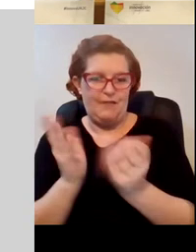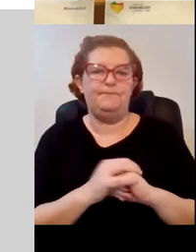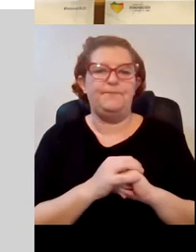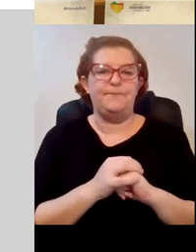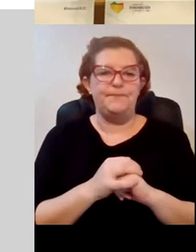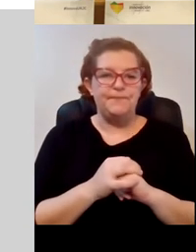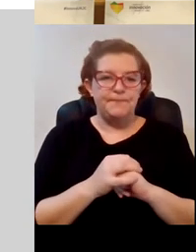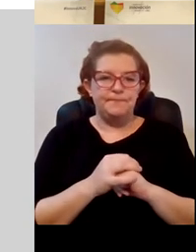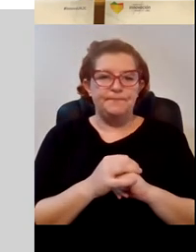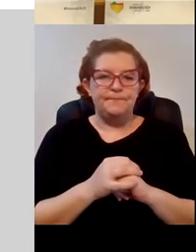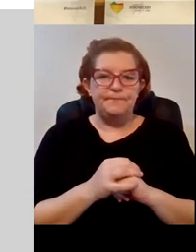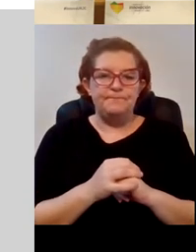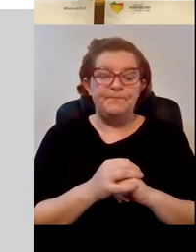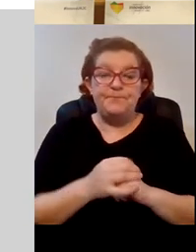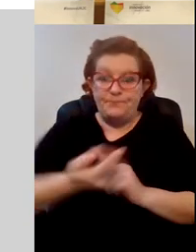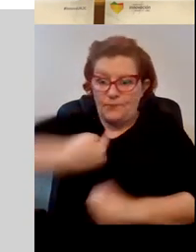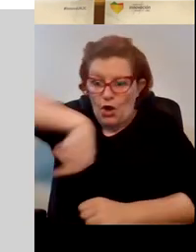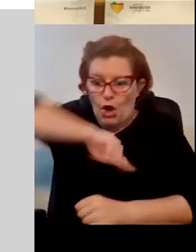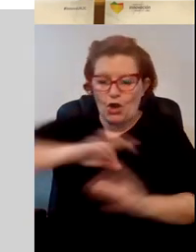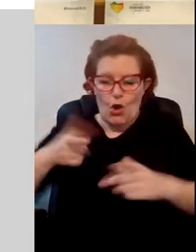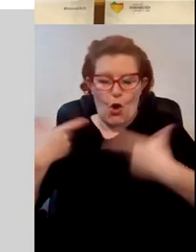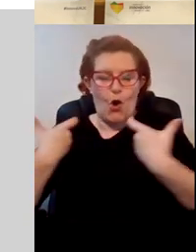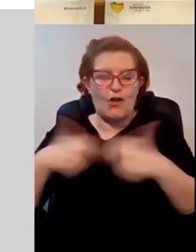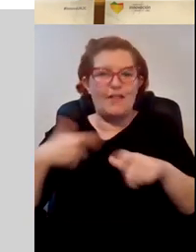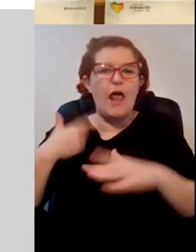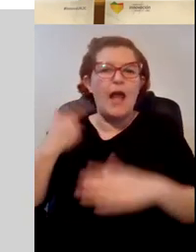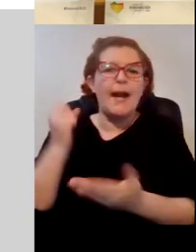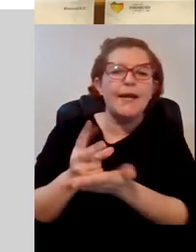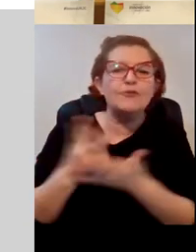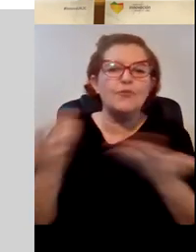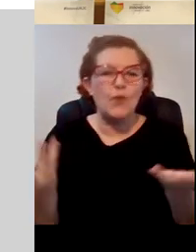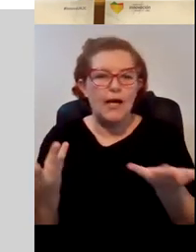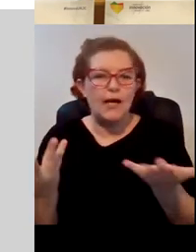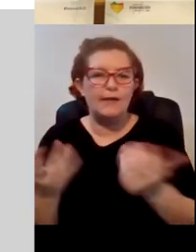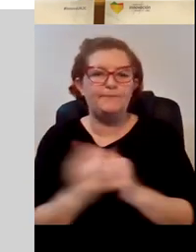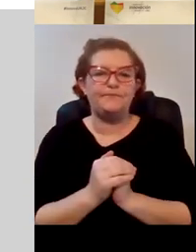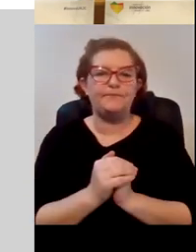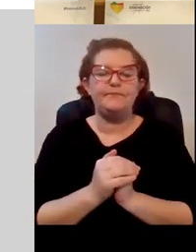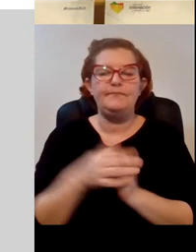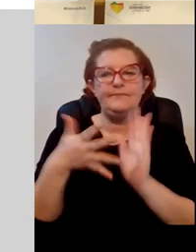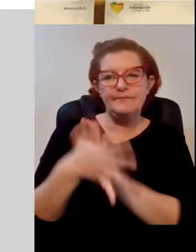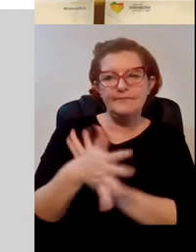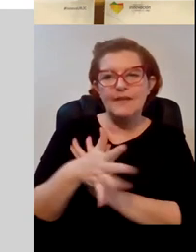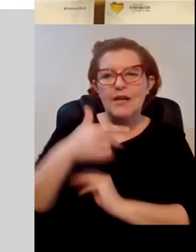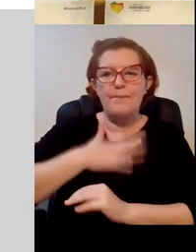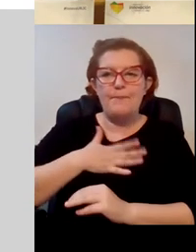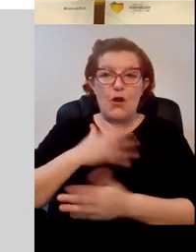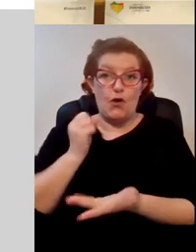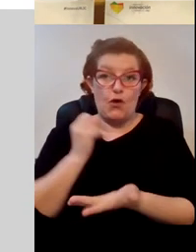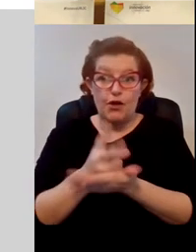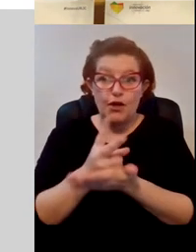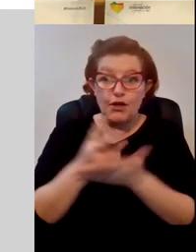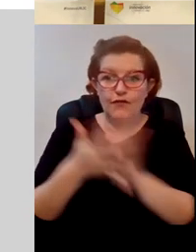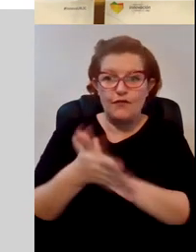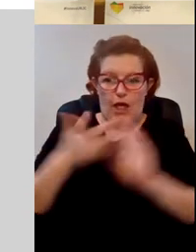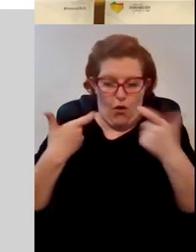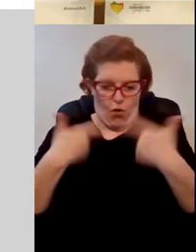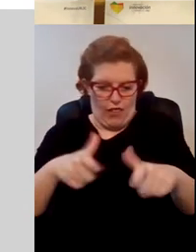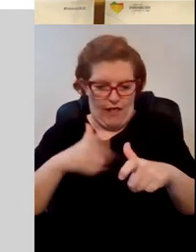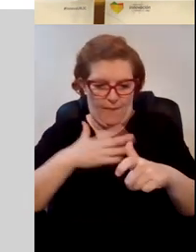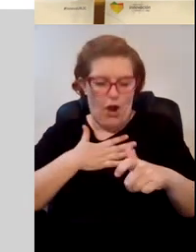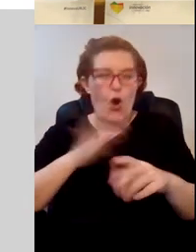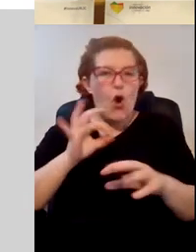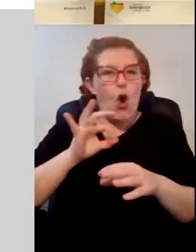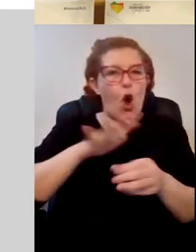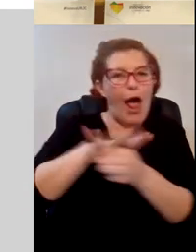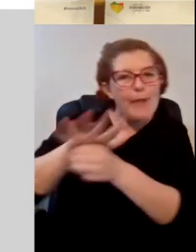¿A qué reto nos enfrentamos? Pues tenemos que el reto no es solo la unidad o algunas áreas